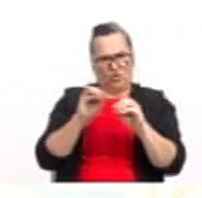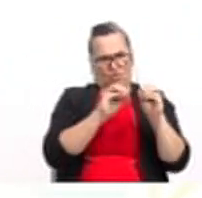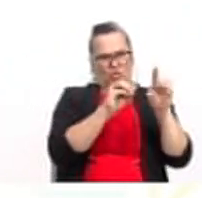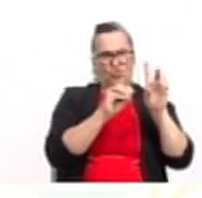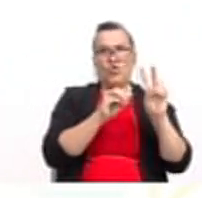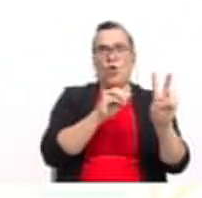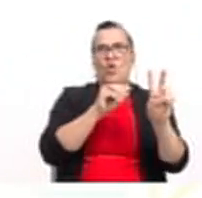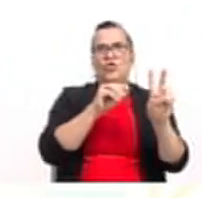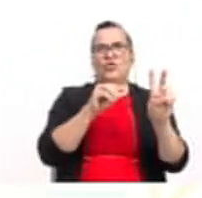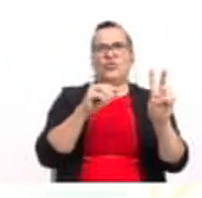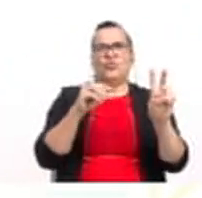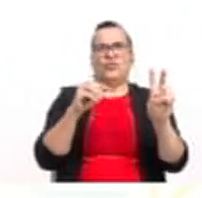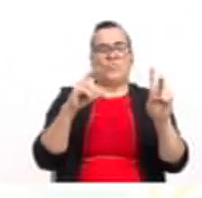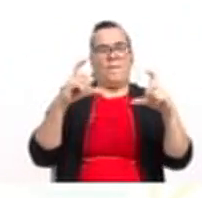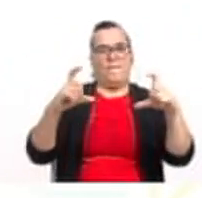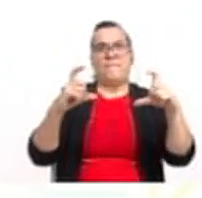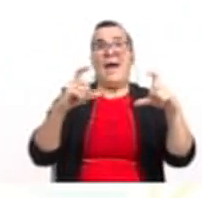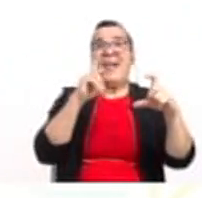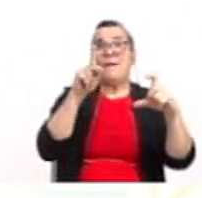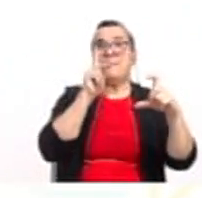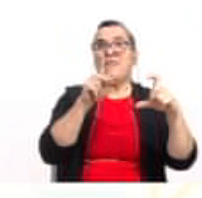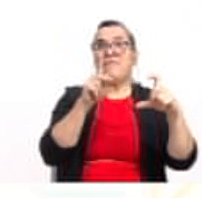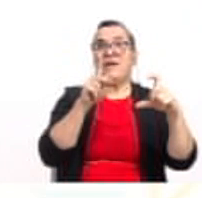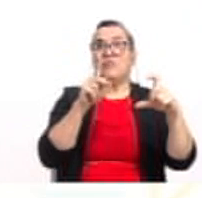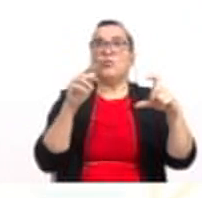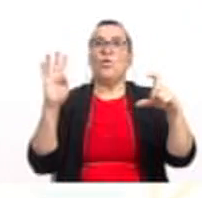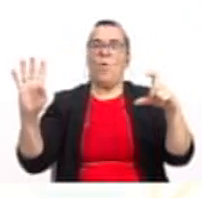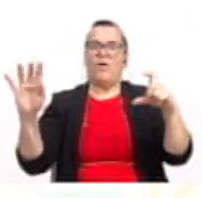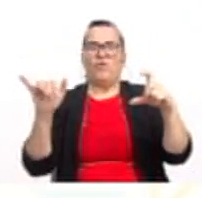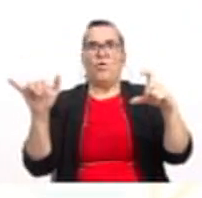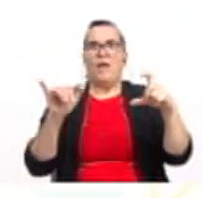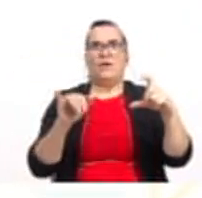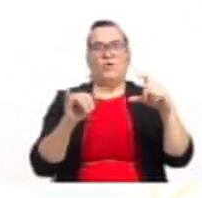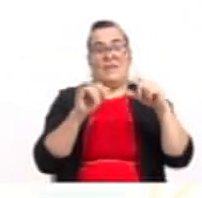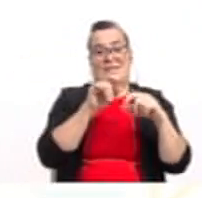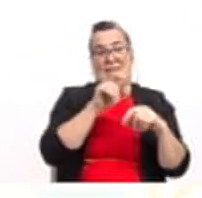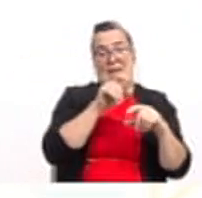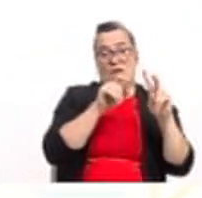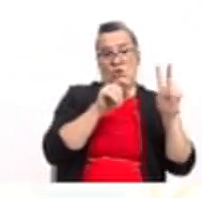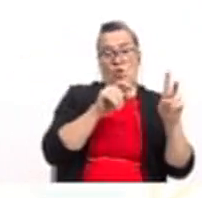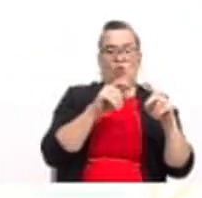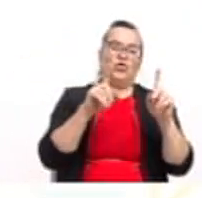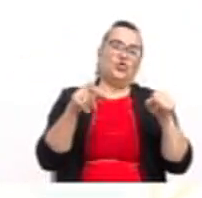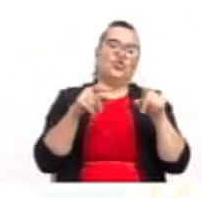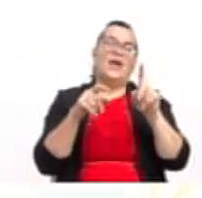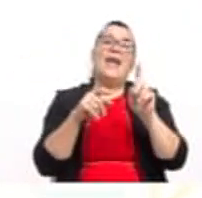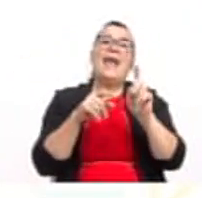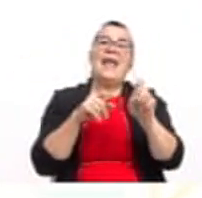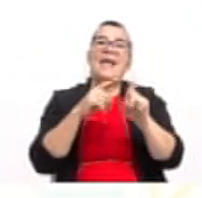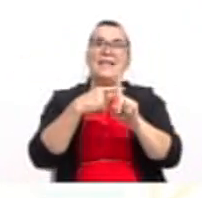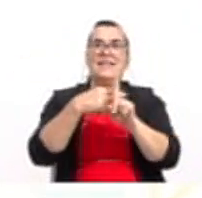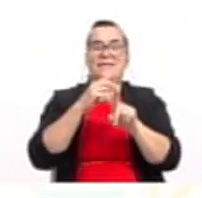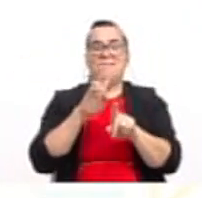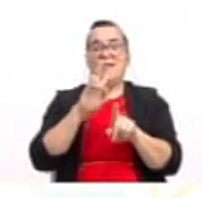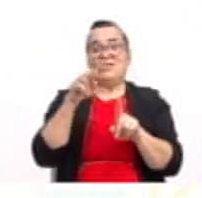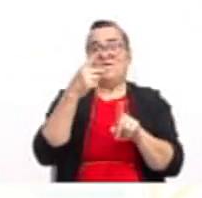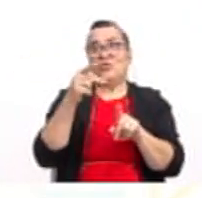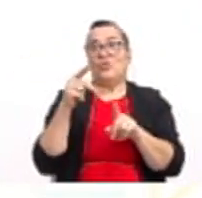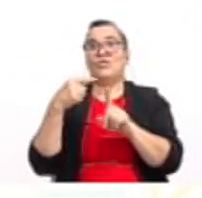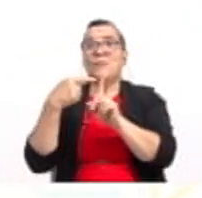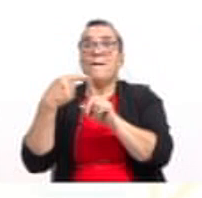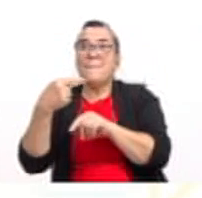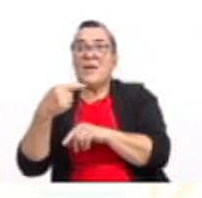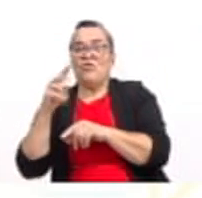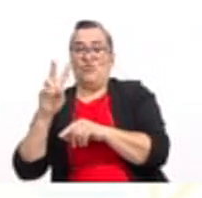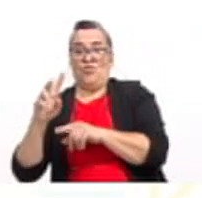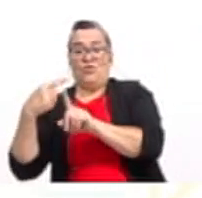multiplicar para el cuadrado perfecto como para 4. Entonces nos va a quedar y igual a 2x más 2 al cuadrado menos